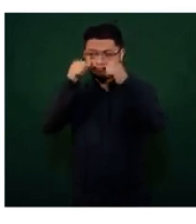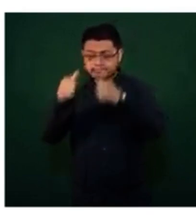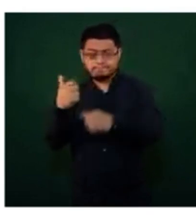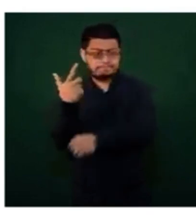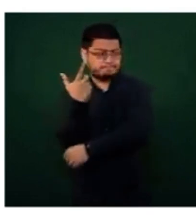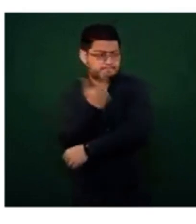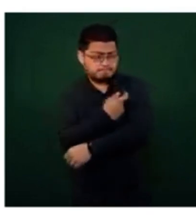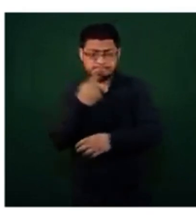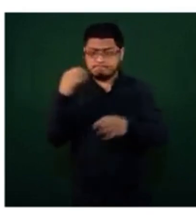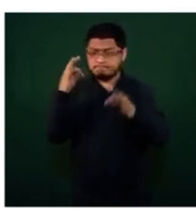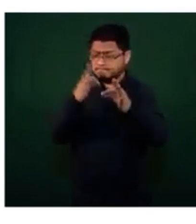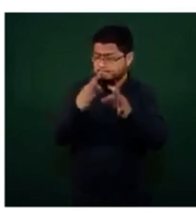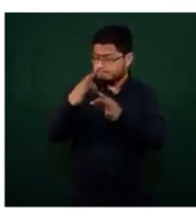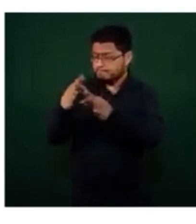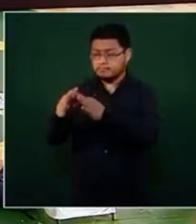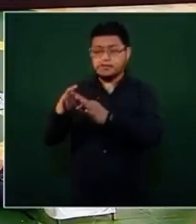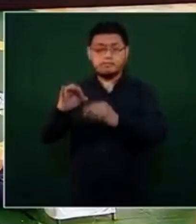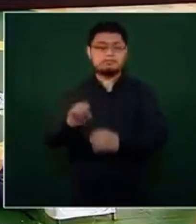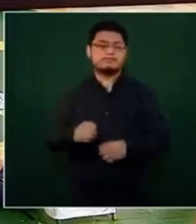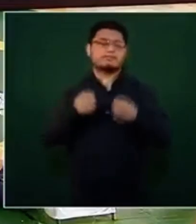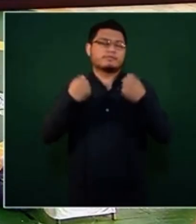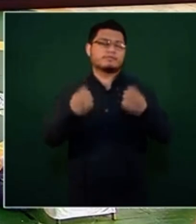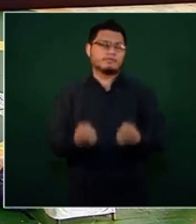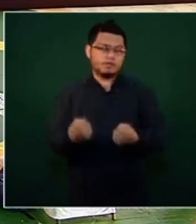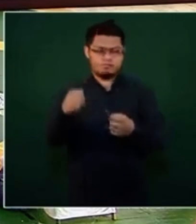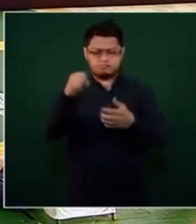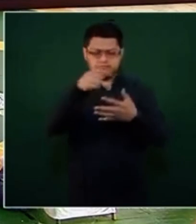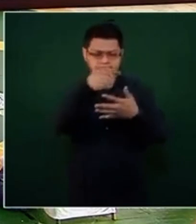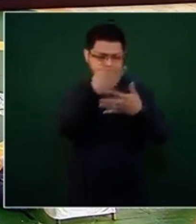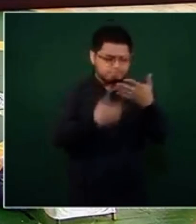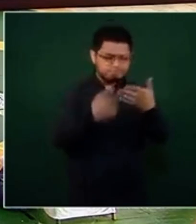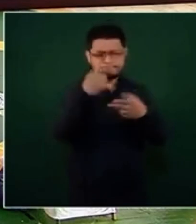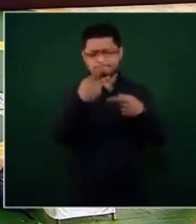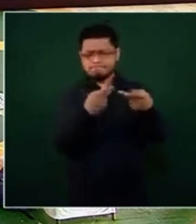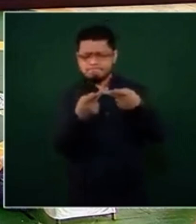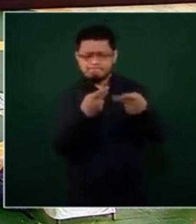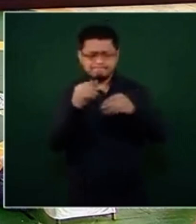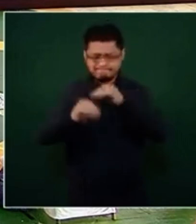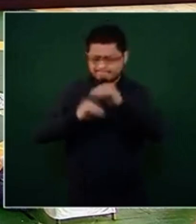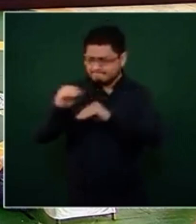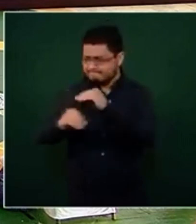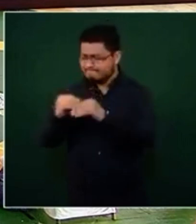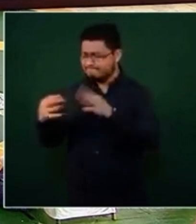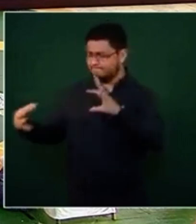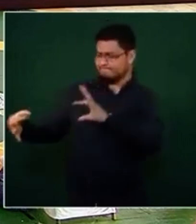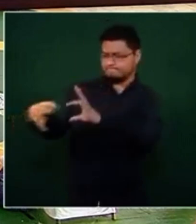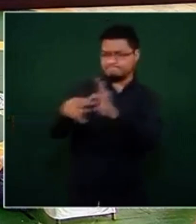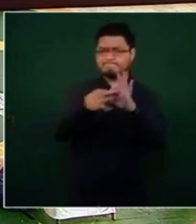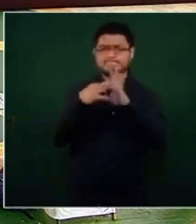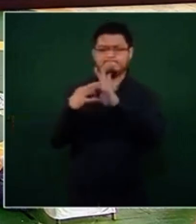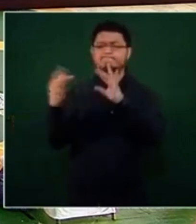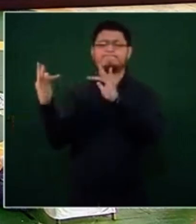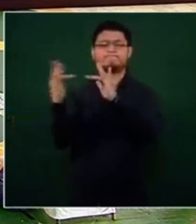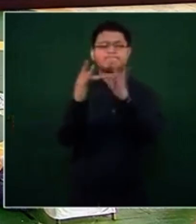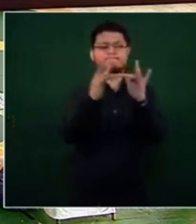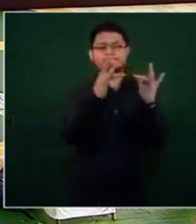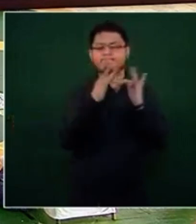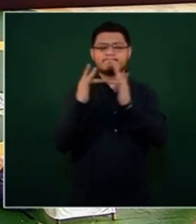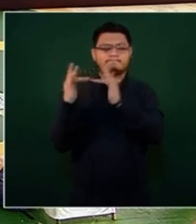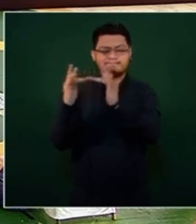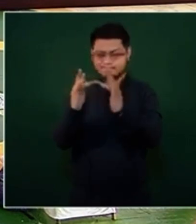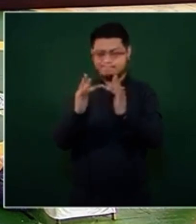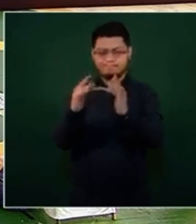directamente, la seguridad, la logística, el registro, la coordinación, la vinculación institucional